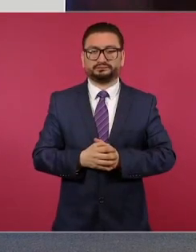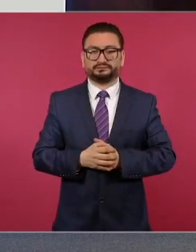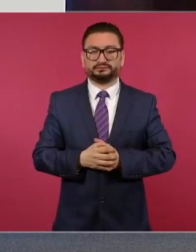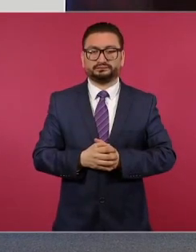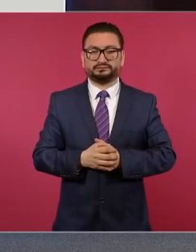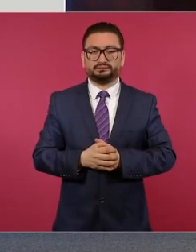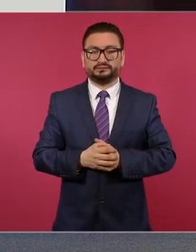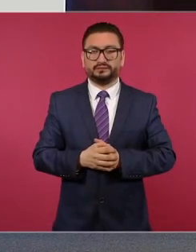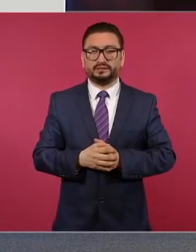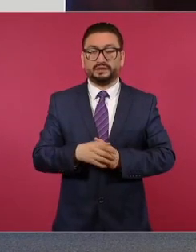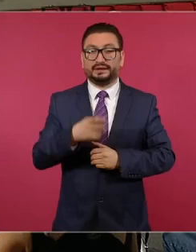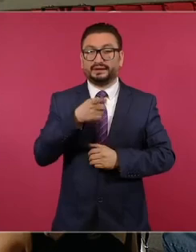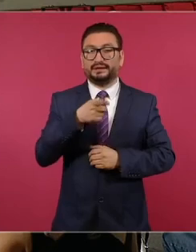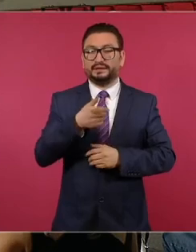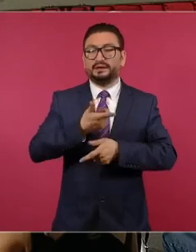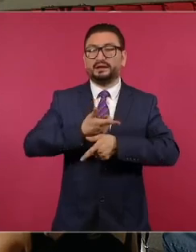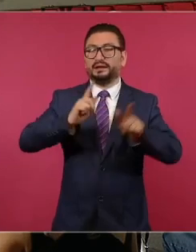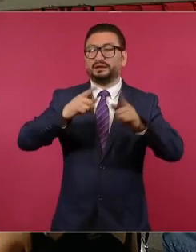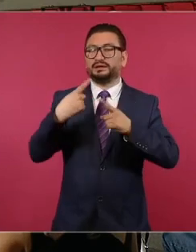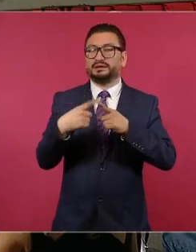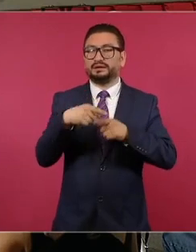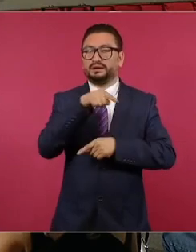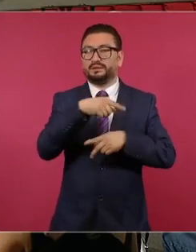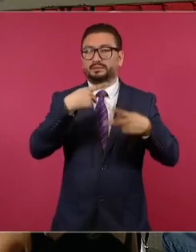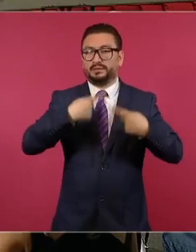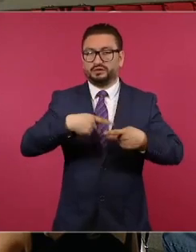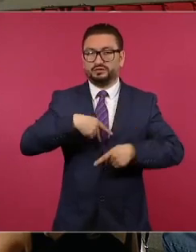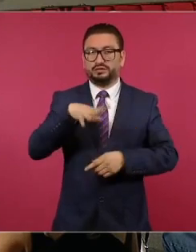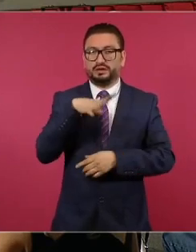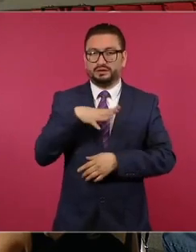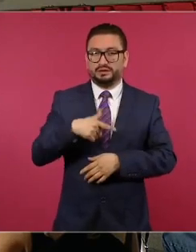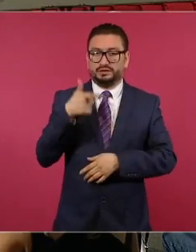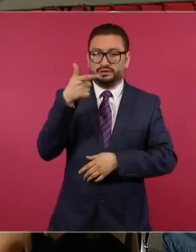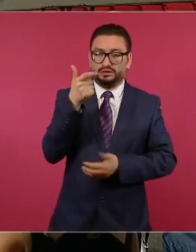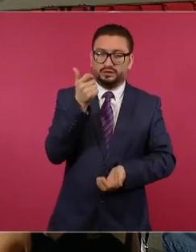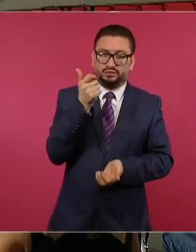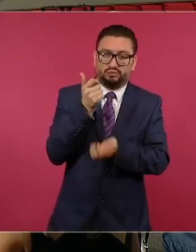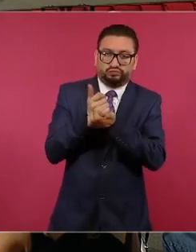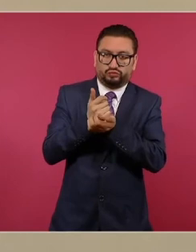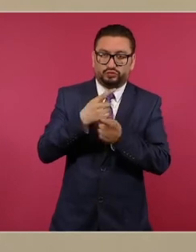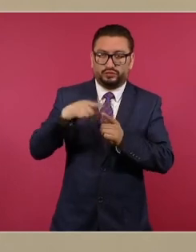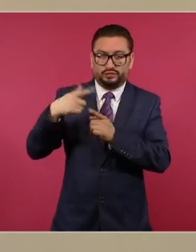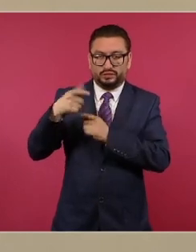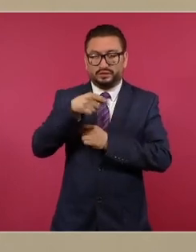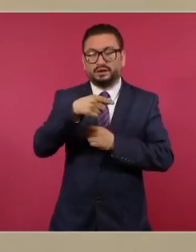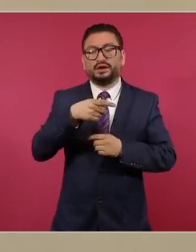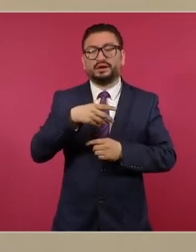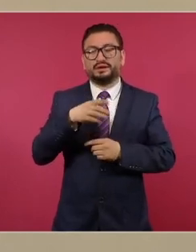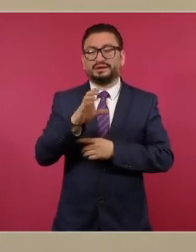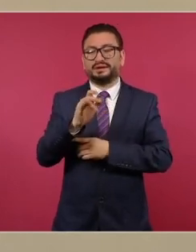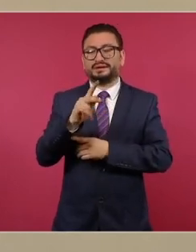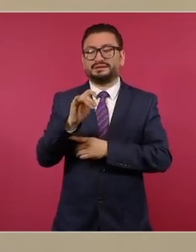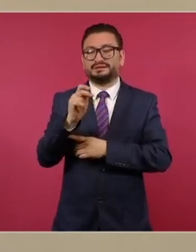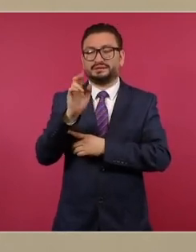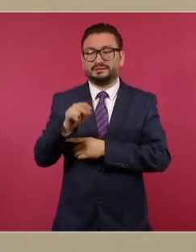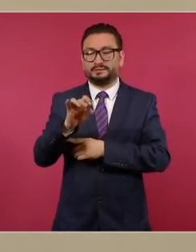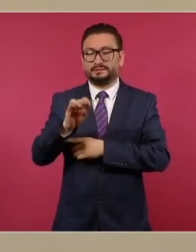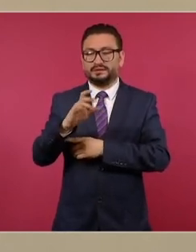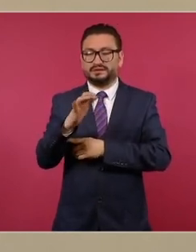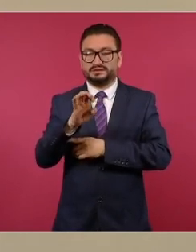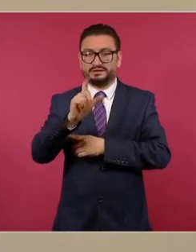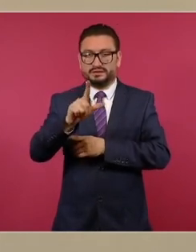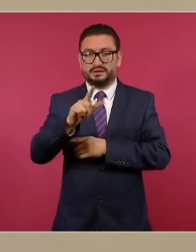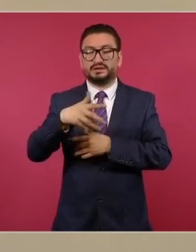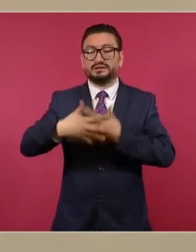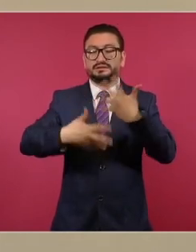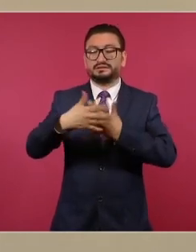de libertad de una persona en posesión de arma, cartuchos y cargadores, se trata de Cristian Michel, él fue detenido